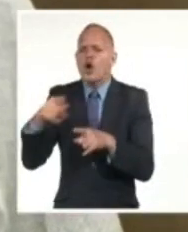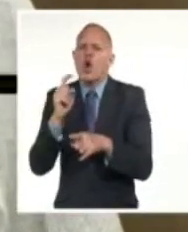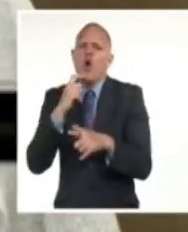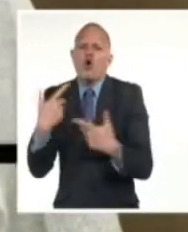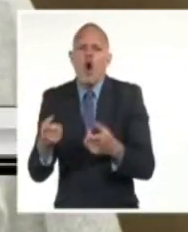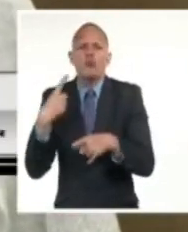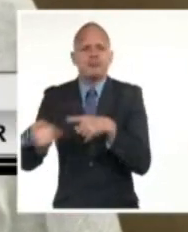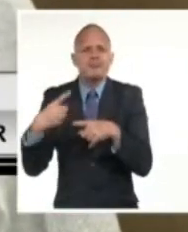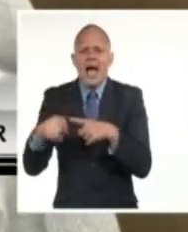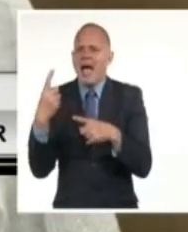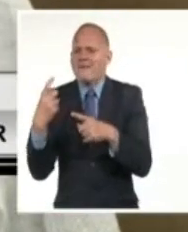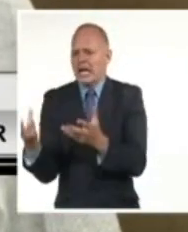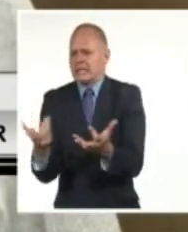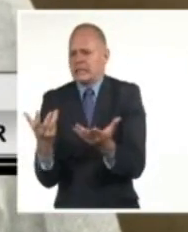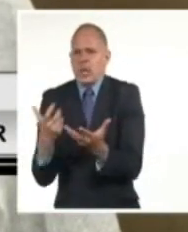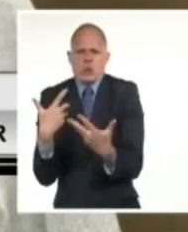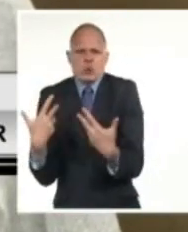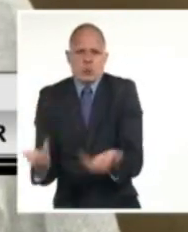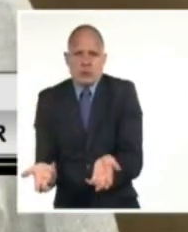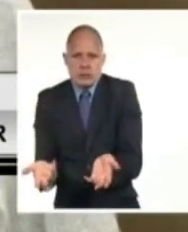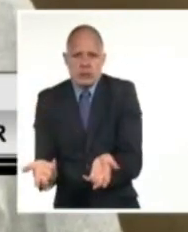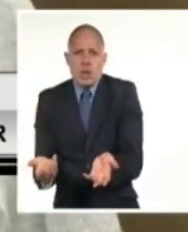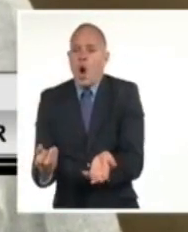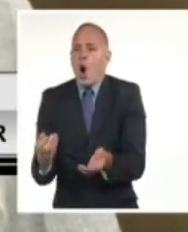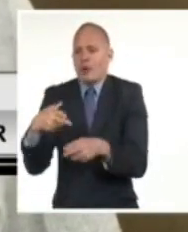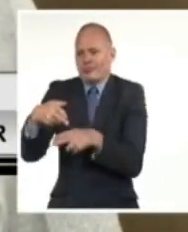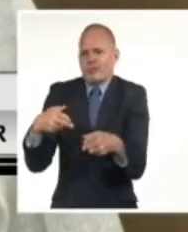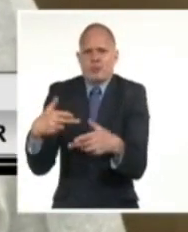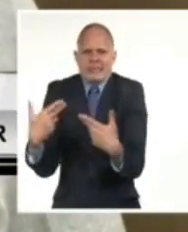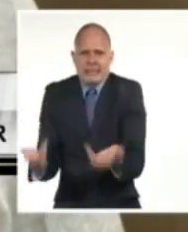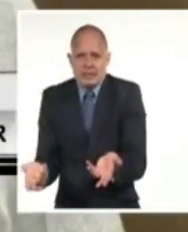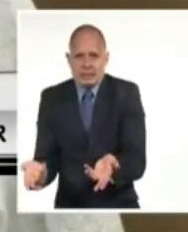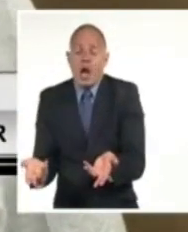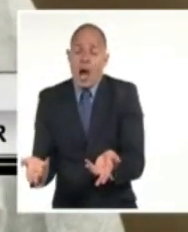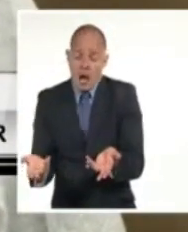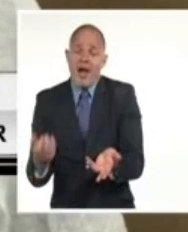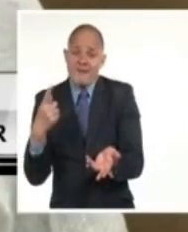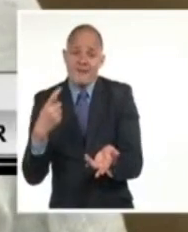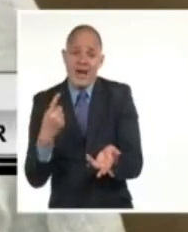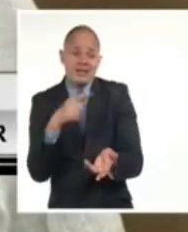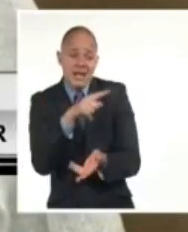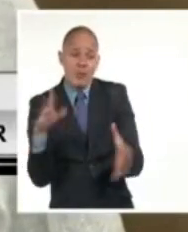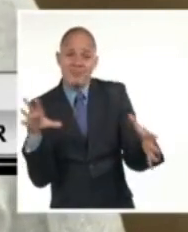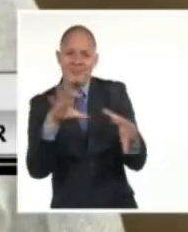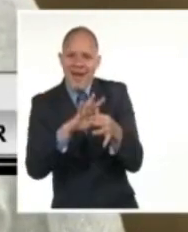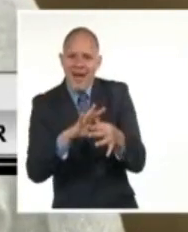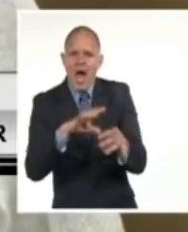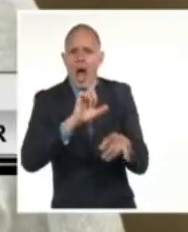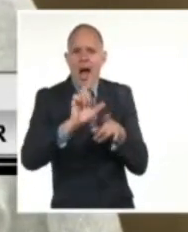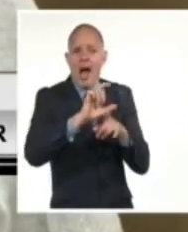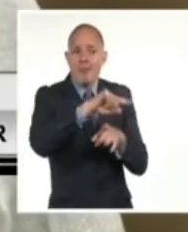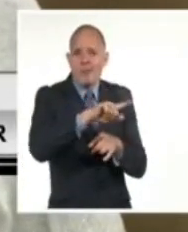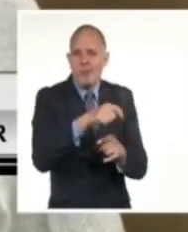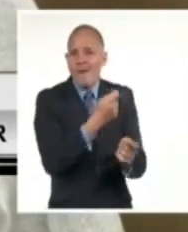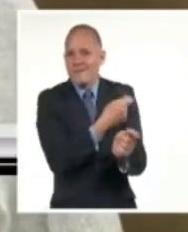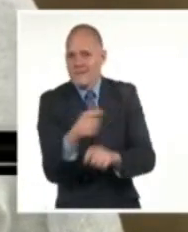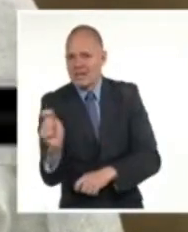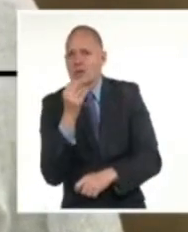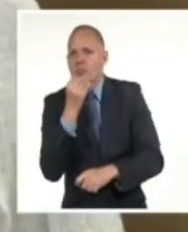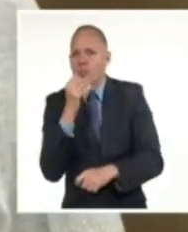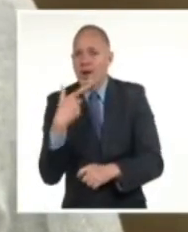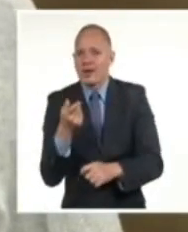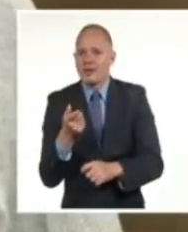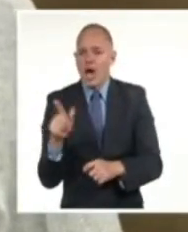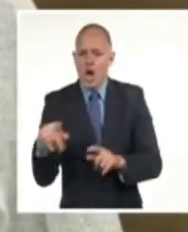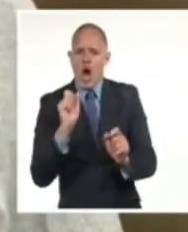logramos que todas las comercializadoras mayoristas que hoy tiene el país logren en sí mismas incorporar ofertas de bienes y